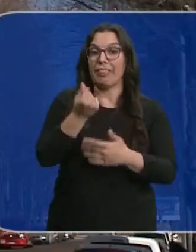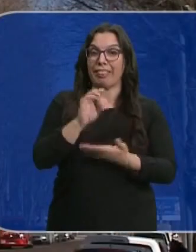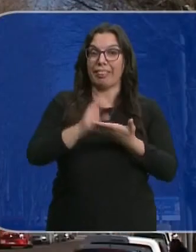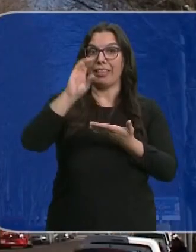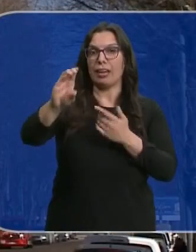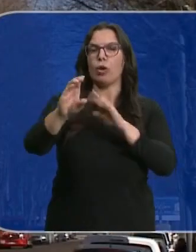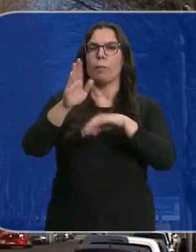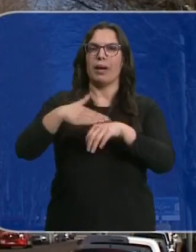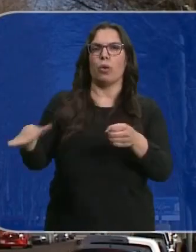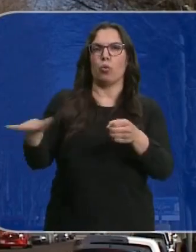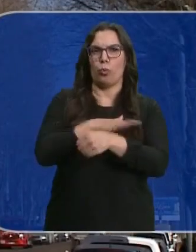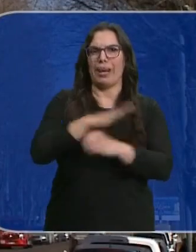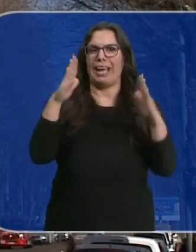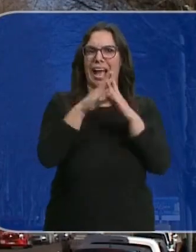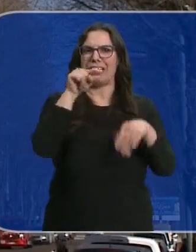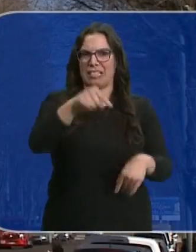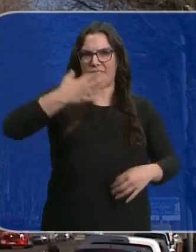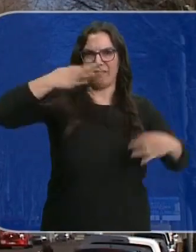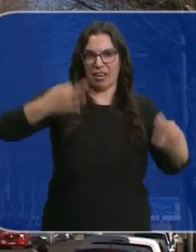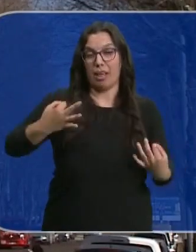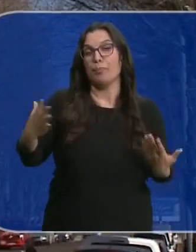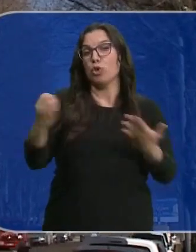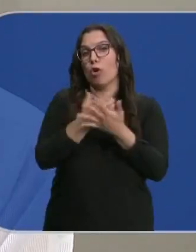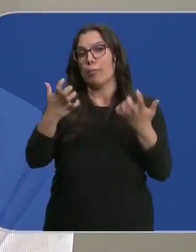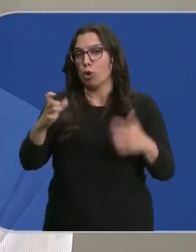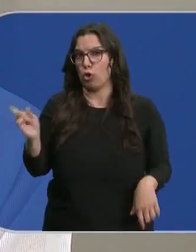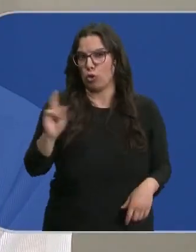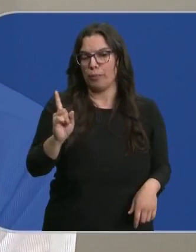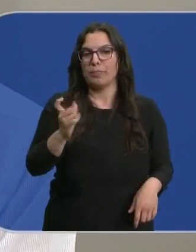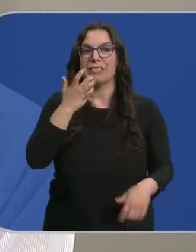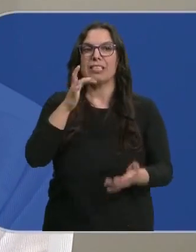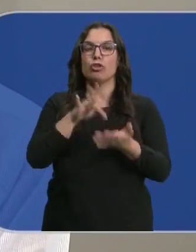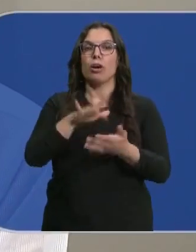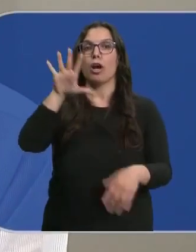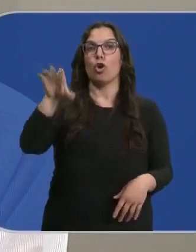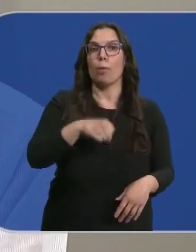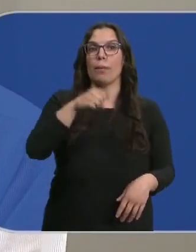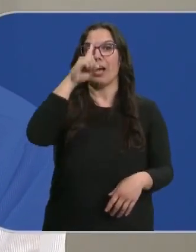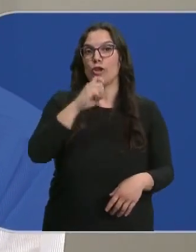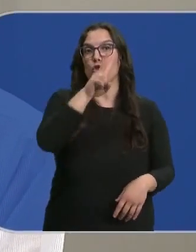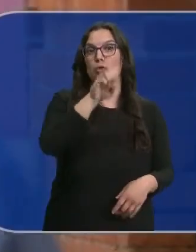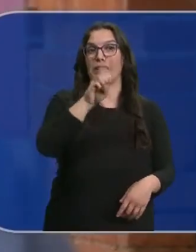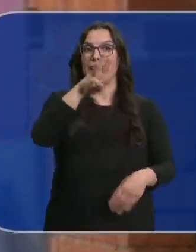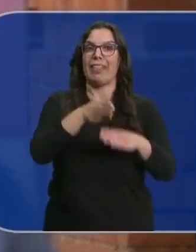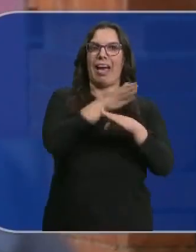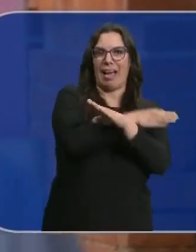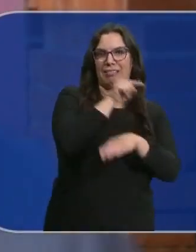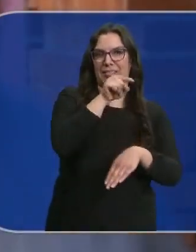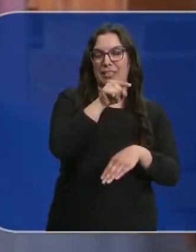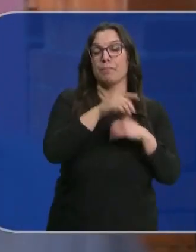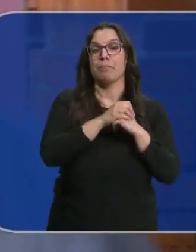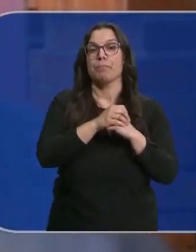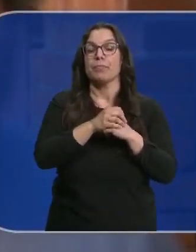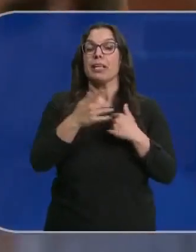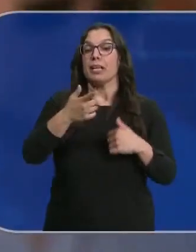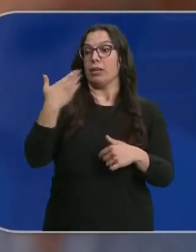destinado a financiar la compra de la vivienda, aunque no todas se beneficiarán. Gente que compró la vivienda anterior a 2013. En el último año